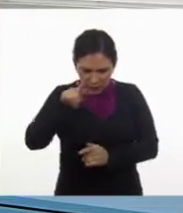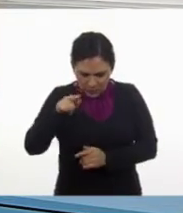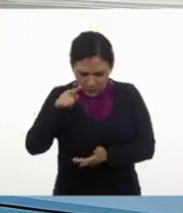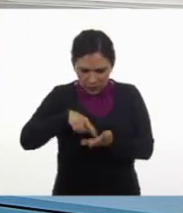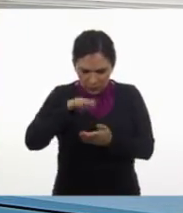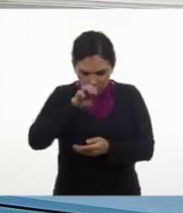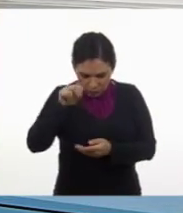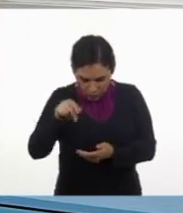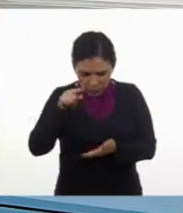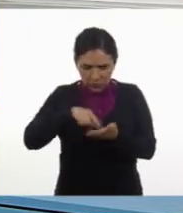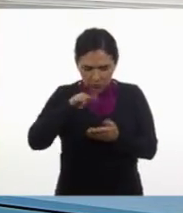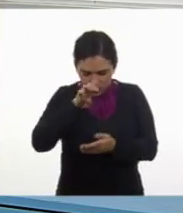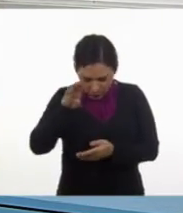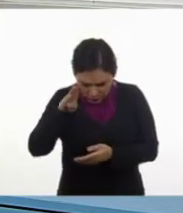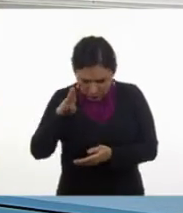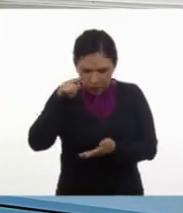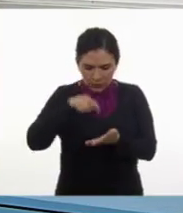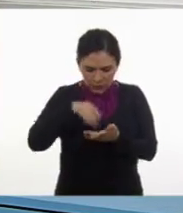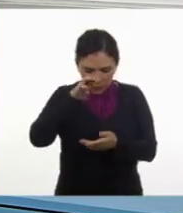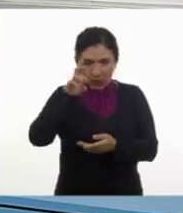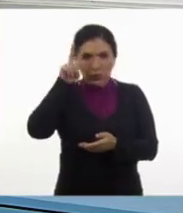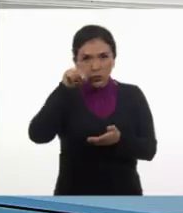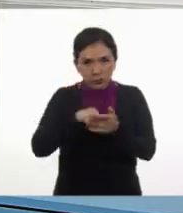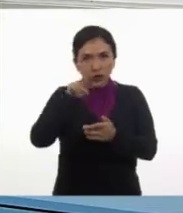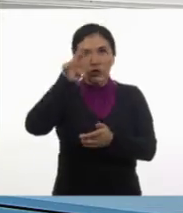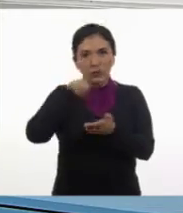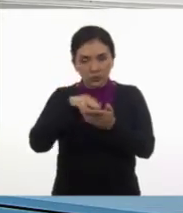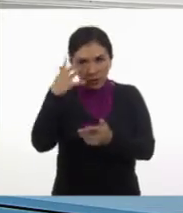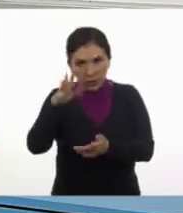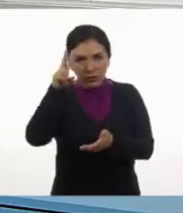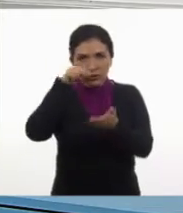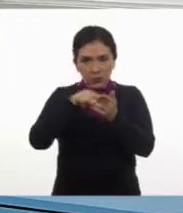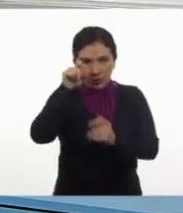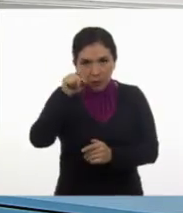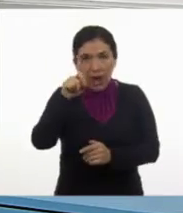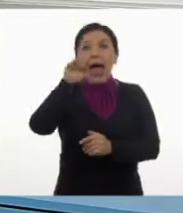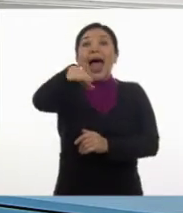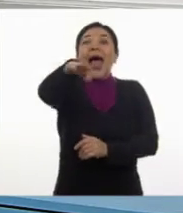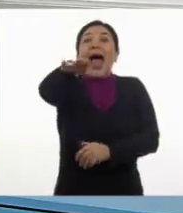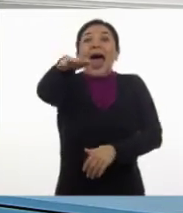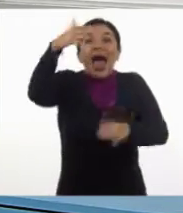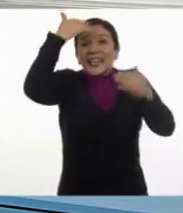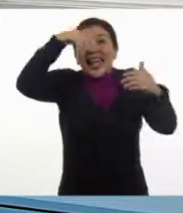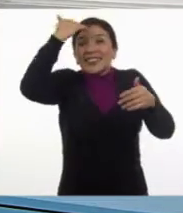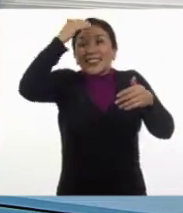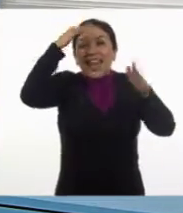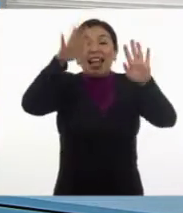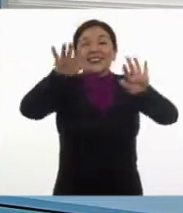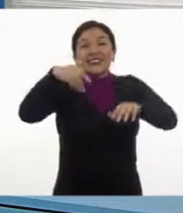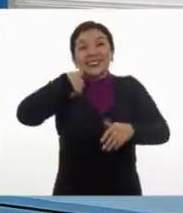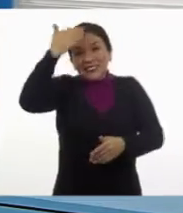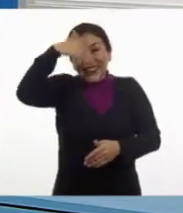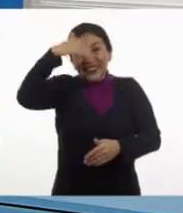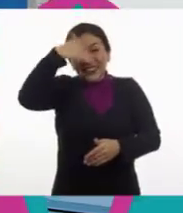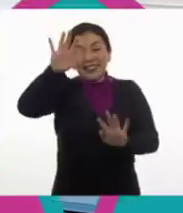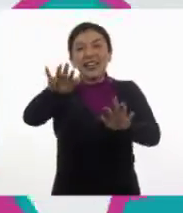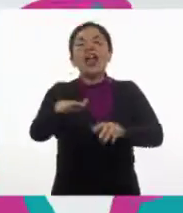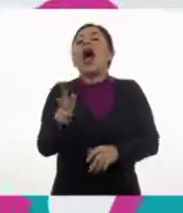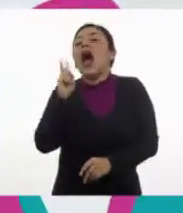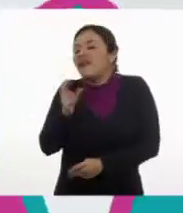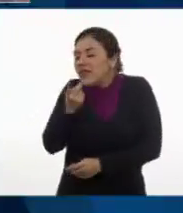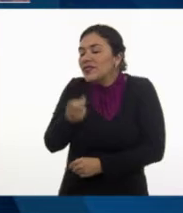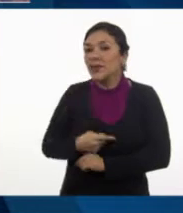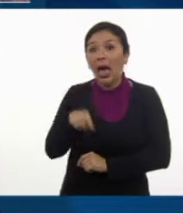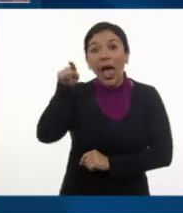novecientos ochenta, mil novecientos noventa, dos mil, dos mil diez, dos mil veinte. ¡Ay, ya lo tengo! ¡Ya lo tengo! ¡Ya lo tengo! A ¿cuánto es?